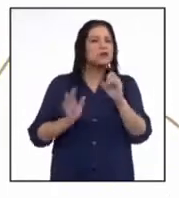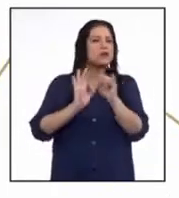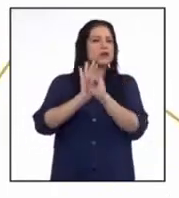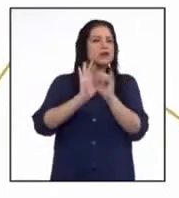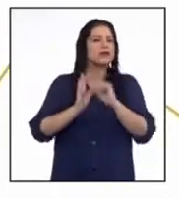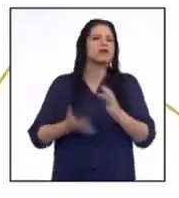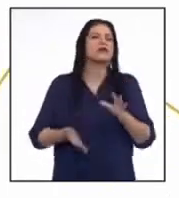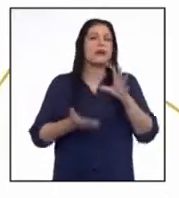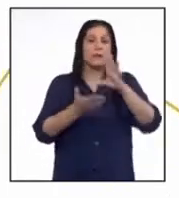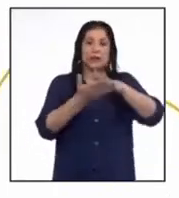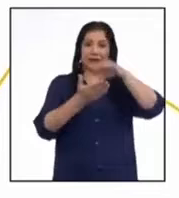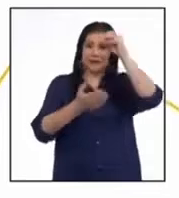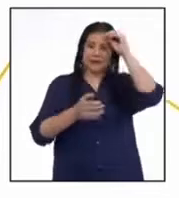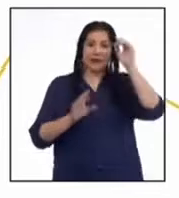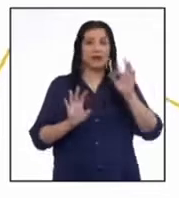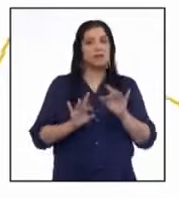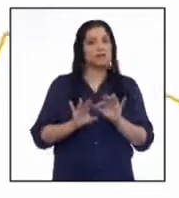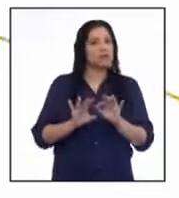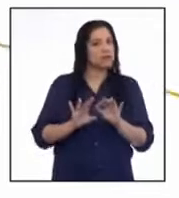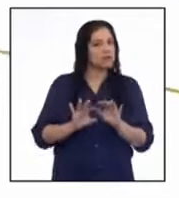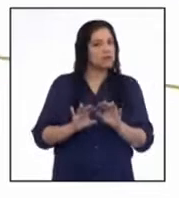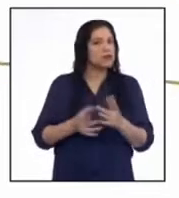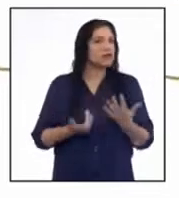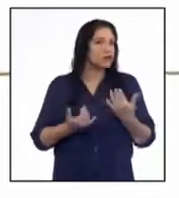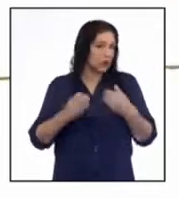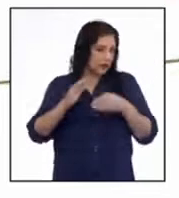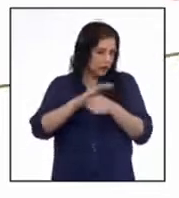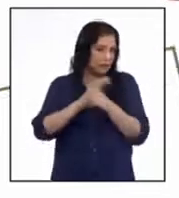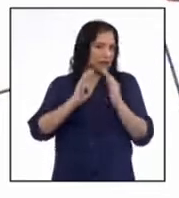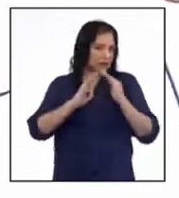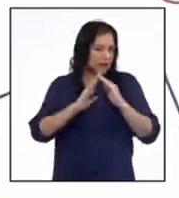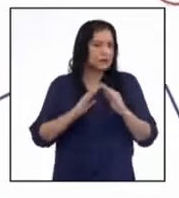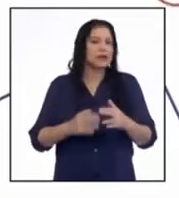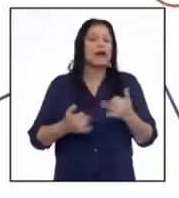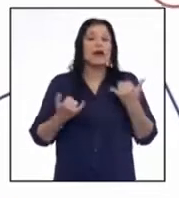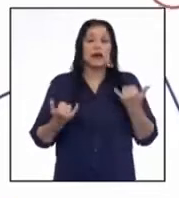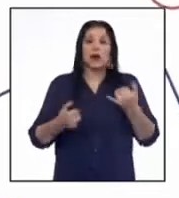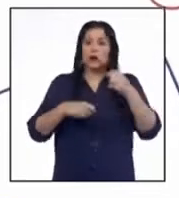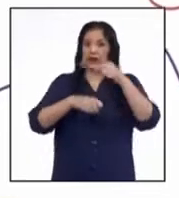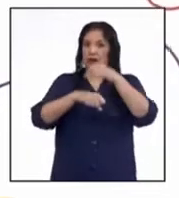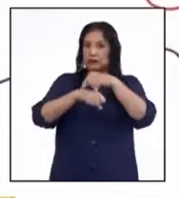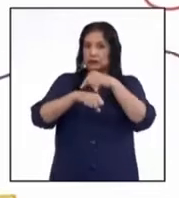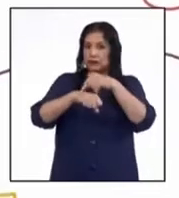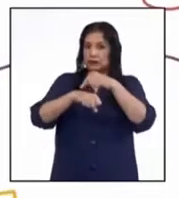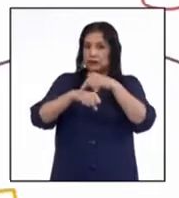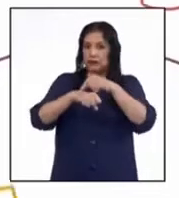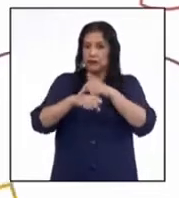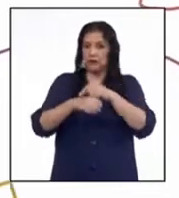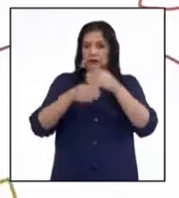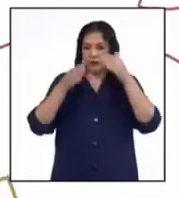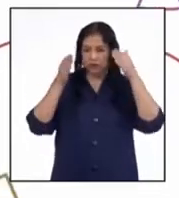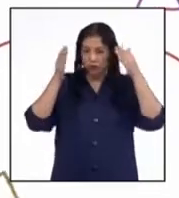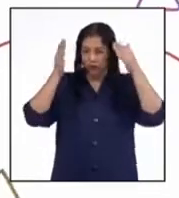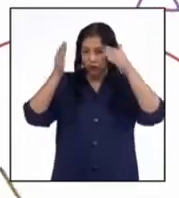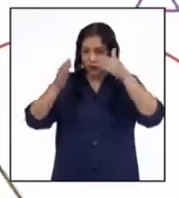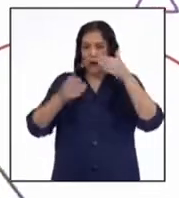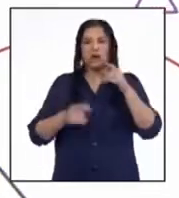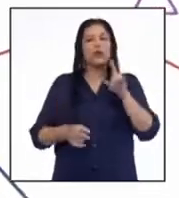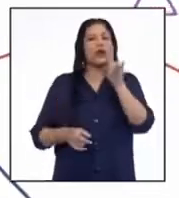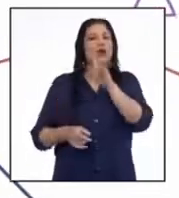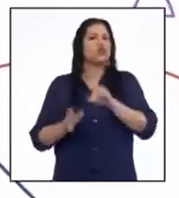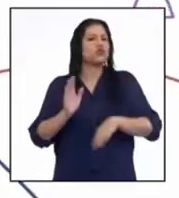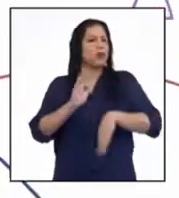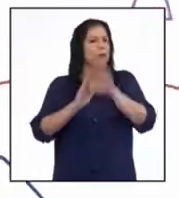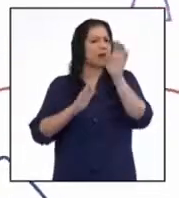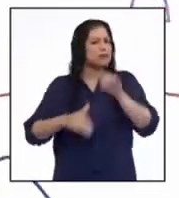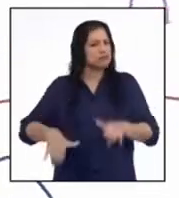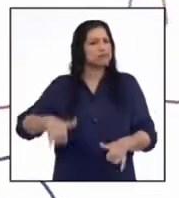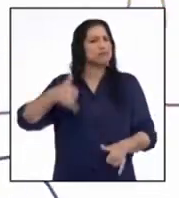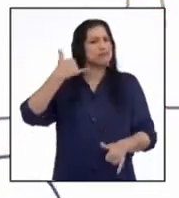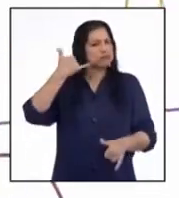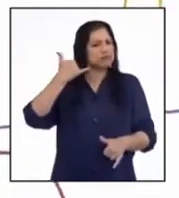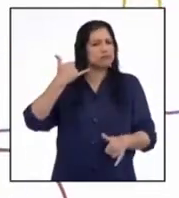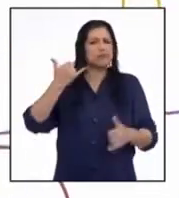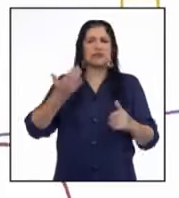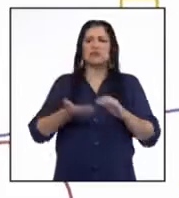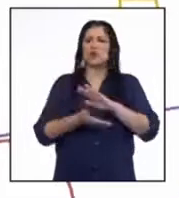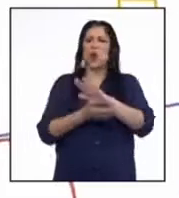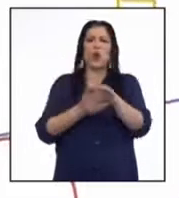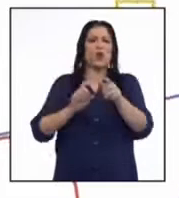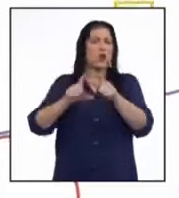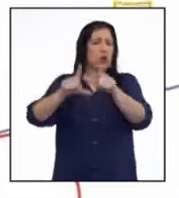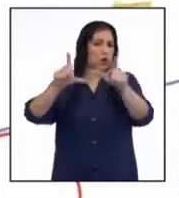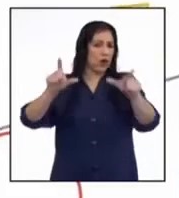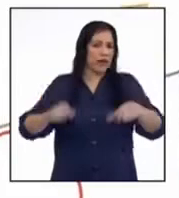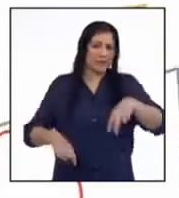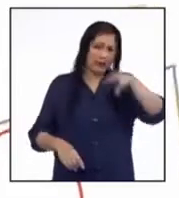modalidad de aprendizaje virtual. Y es un hecho que en este tiempo se ha enfatizado más el uso de los celulares en todos